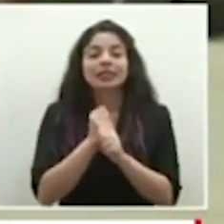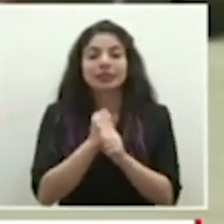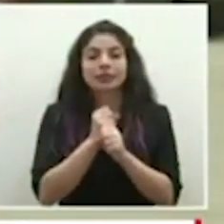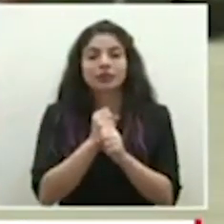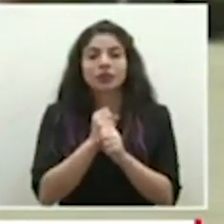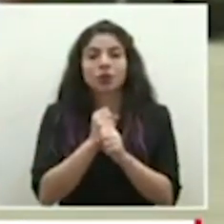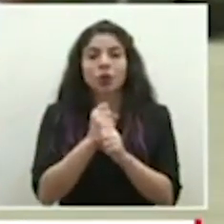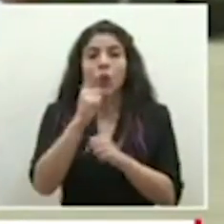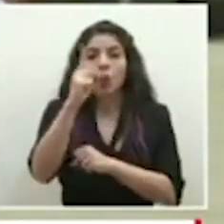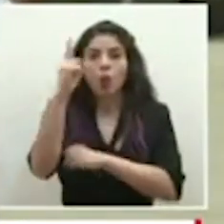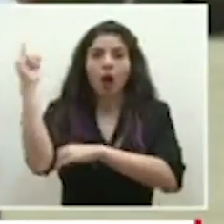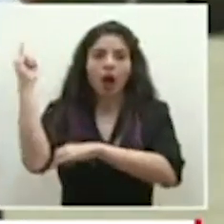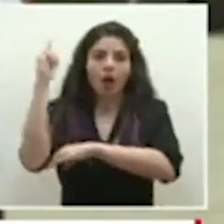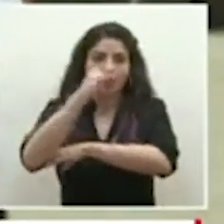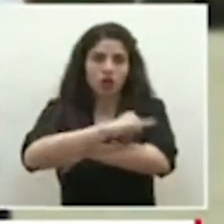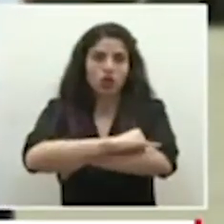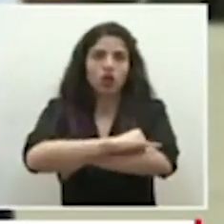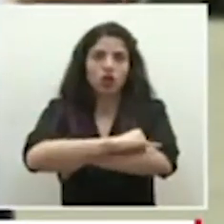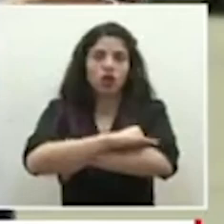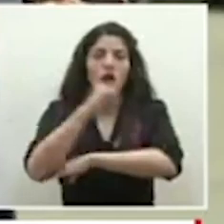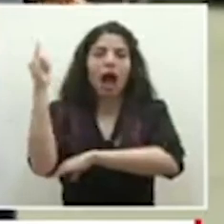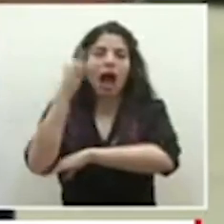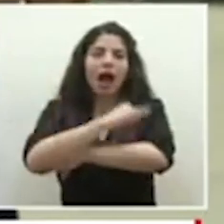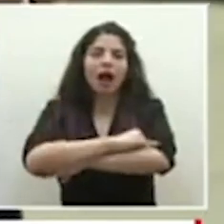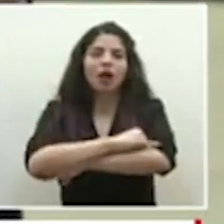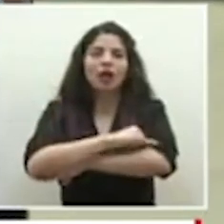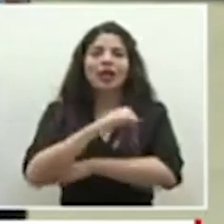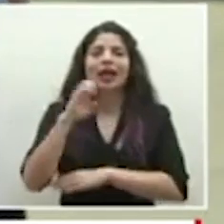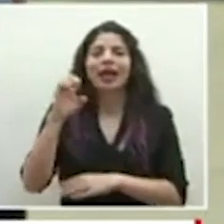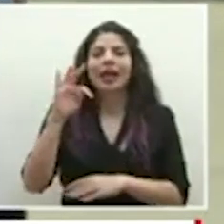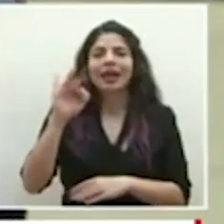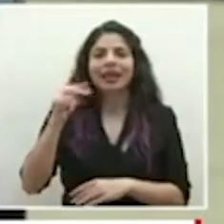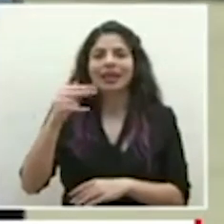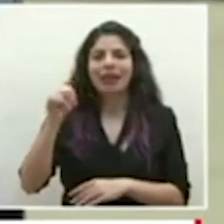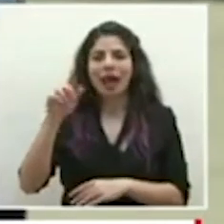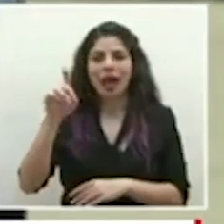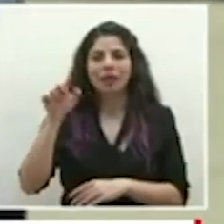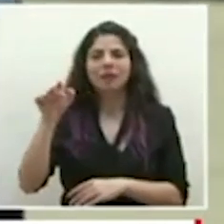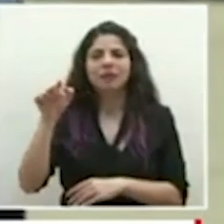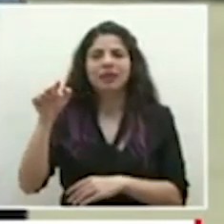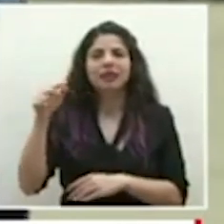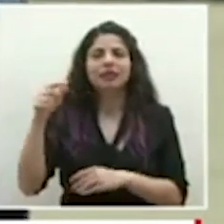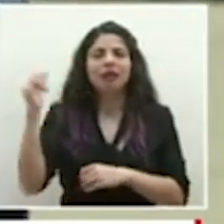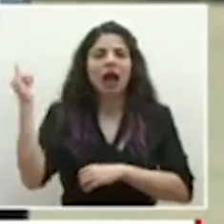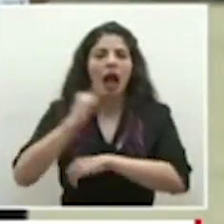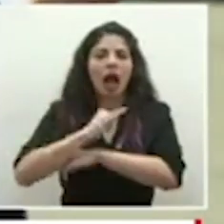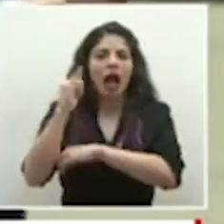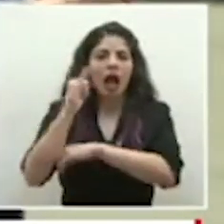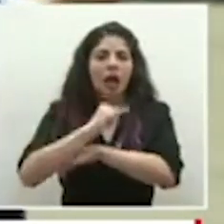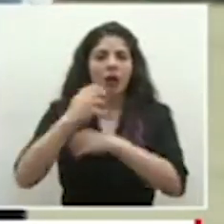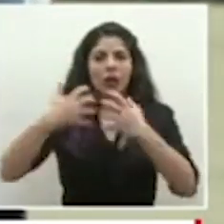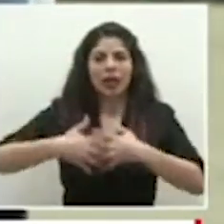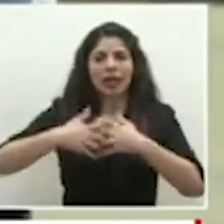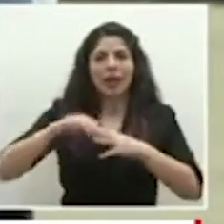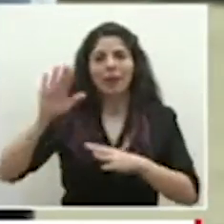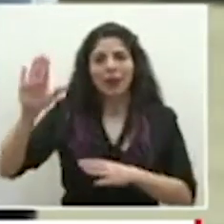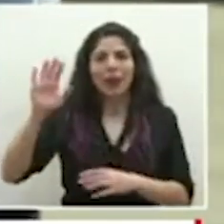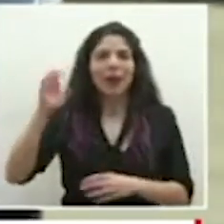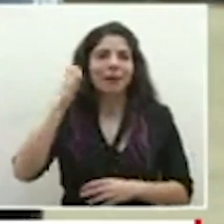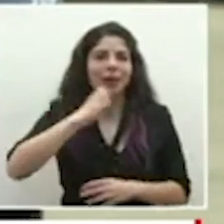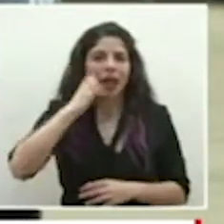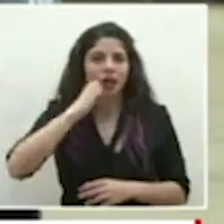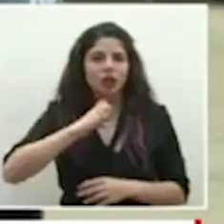un avión de la aerolínea Etihad, una aerolínea de Emiratos Árabes